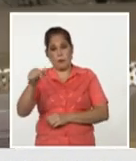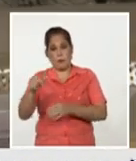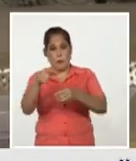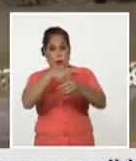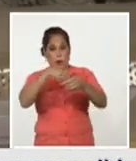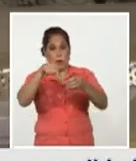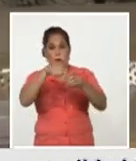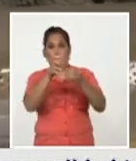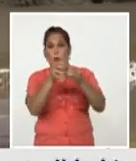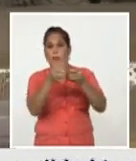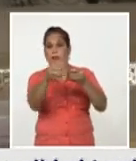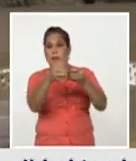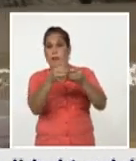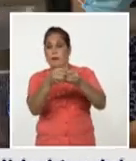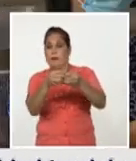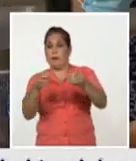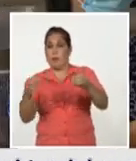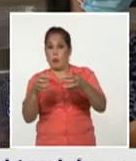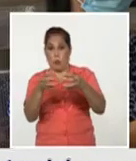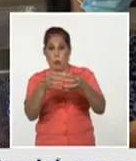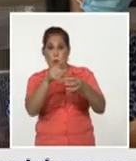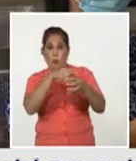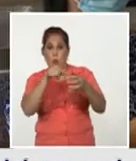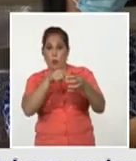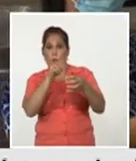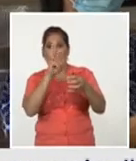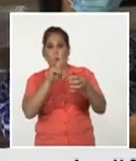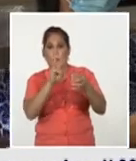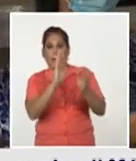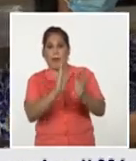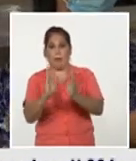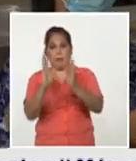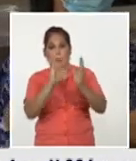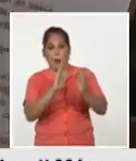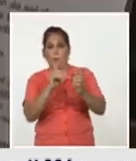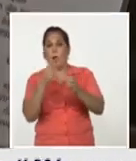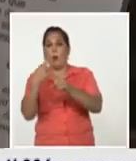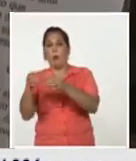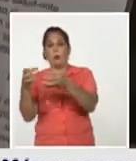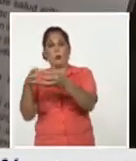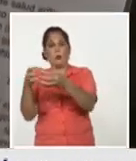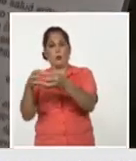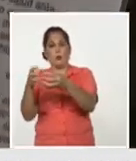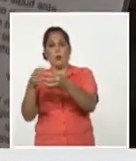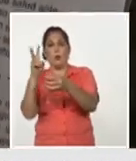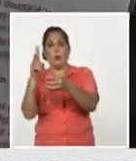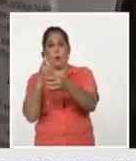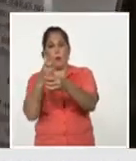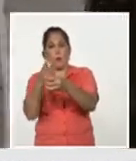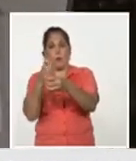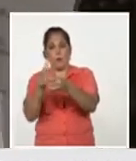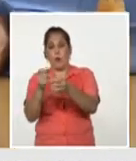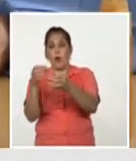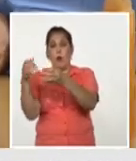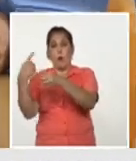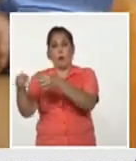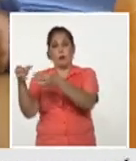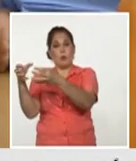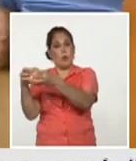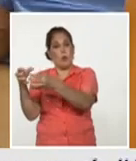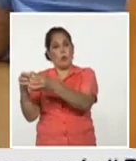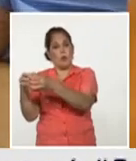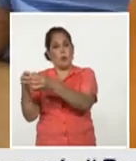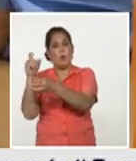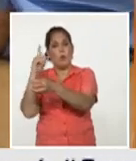divididos en un grupo que recibiría tres dosis de la vacuna uno que recibiría dos dosis de la vacuna y un grupo que